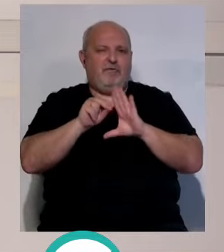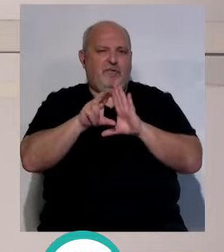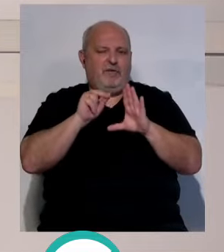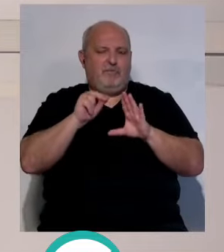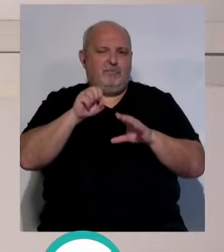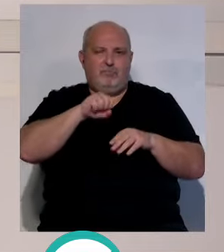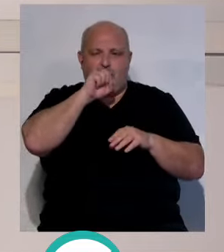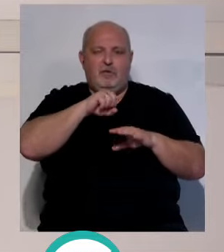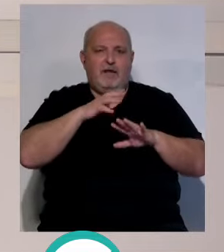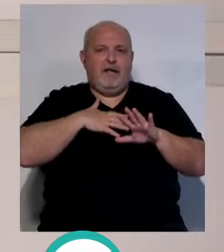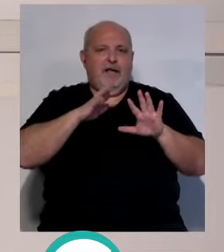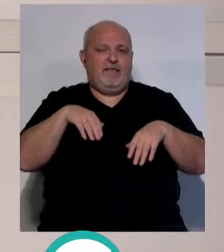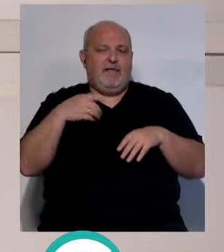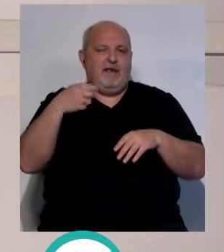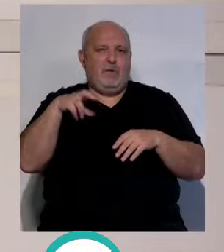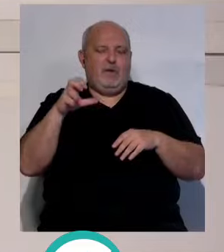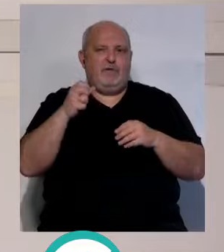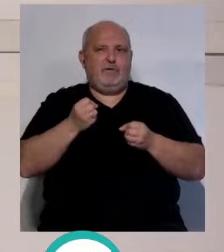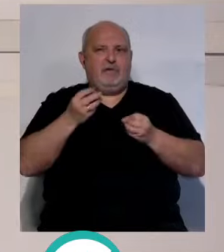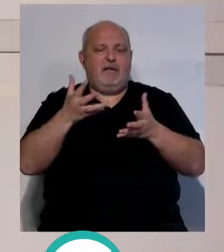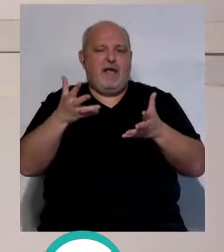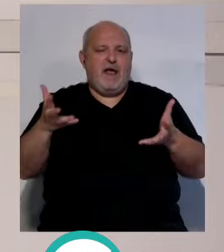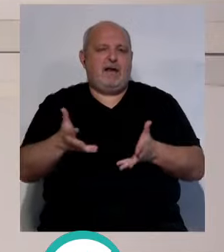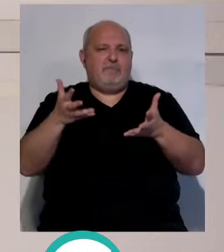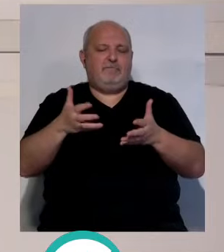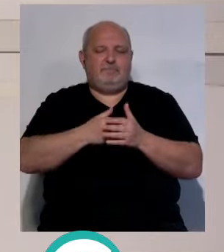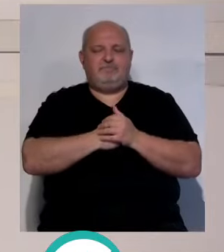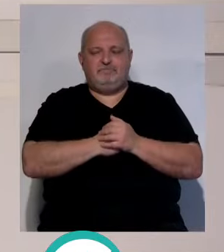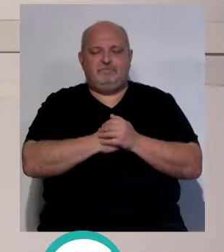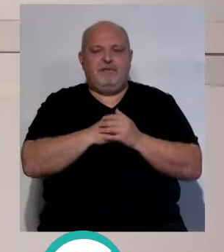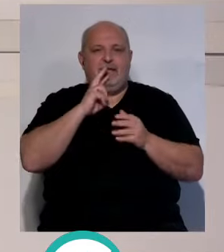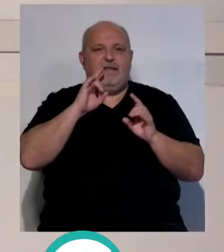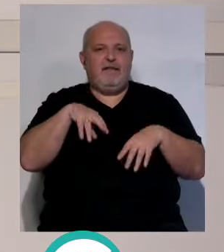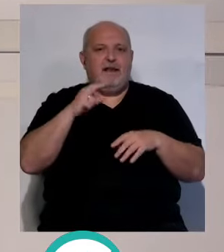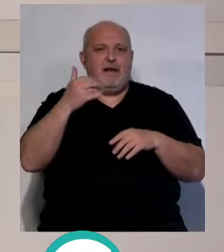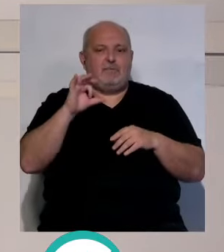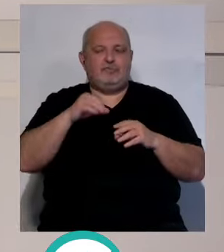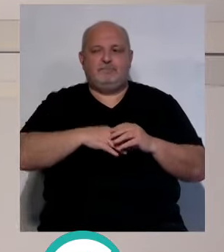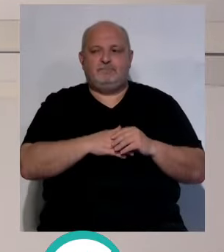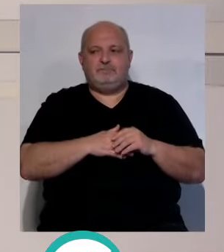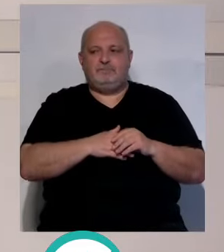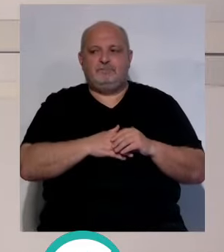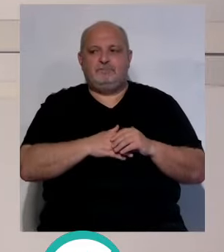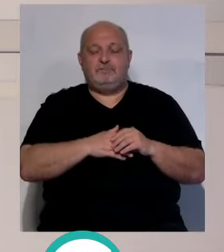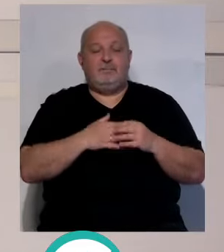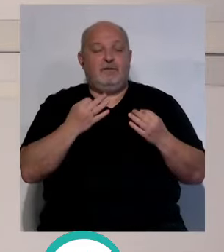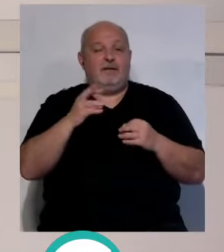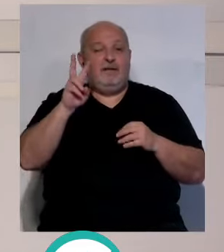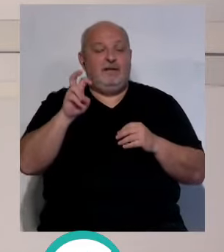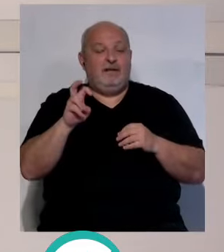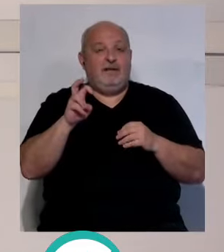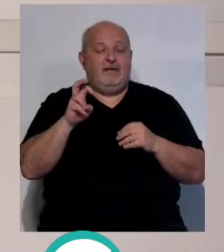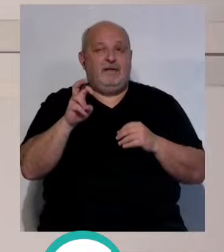cadista y jugador del Cádiz, que les echó una mano animándoles y demás. Hablamos de Cris Ramos. ¿Qué pasó en ese